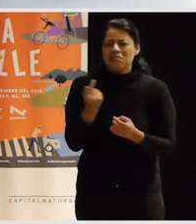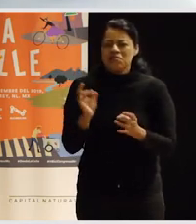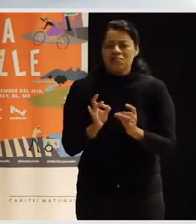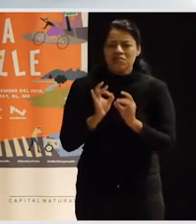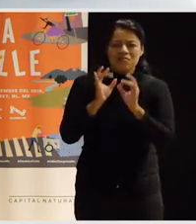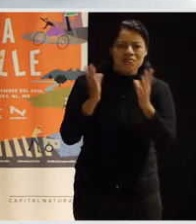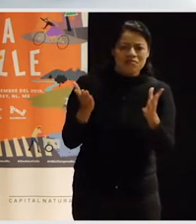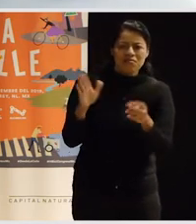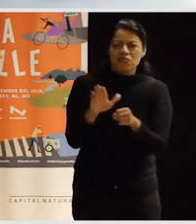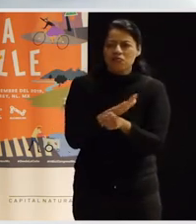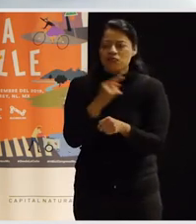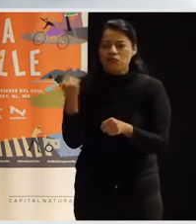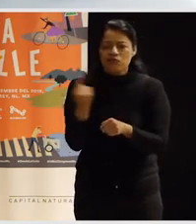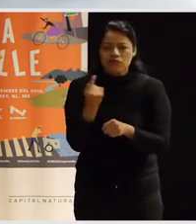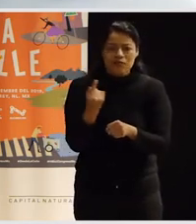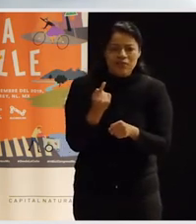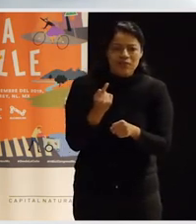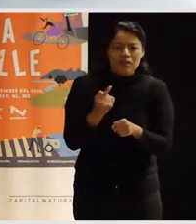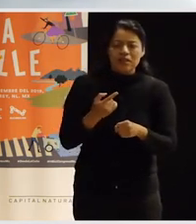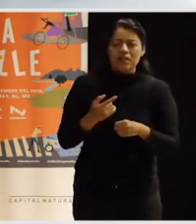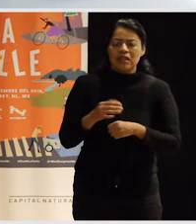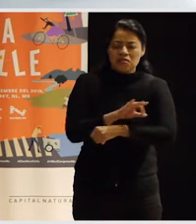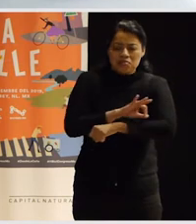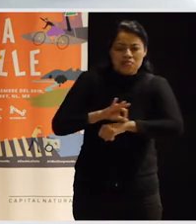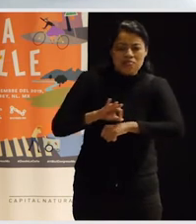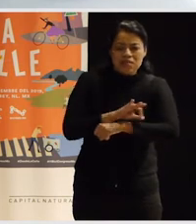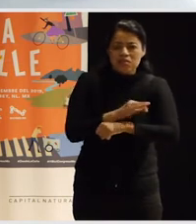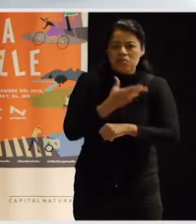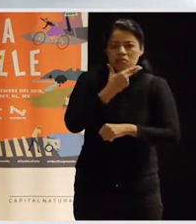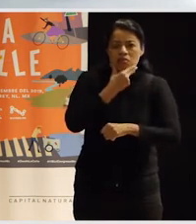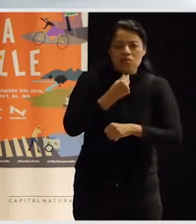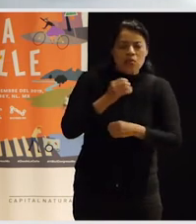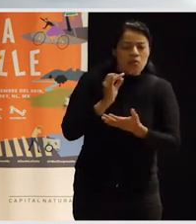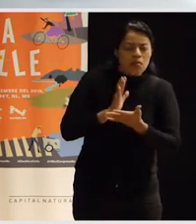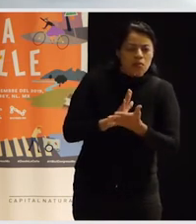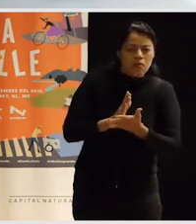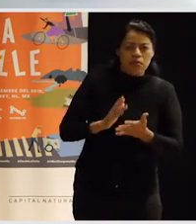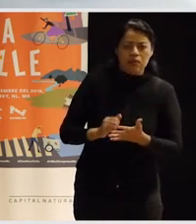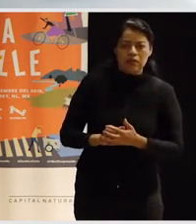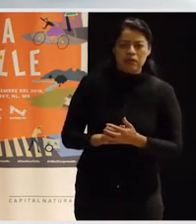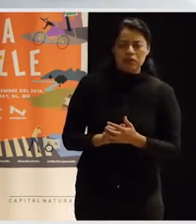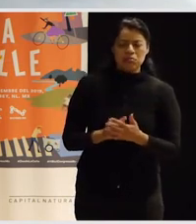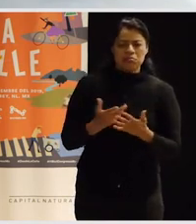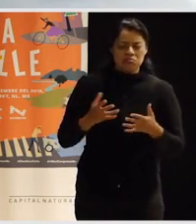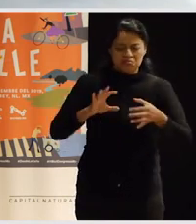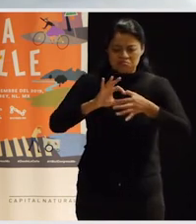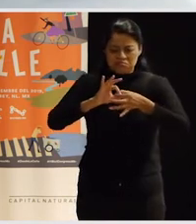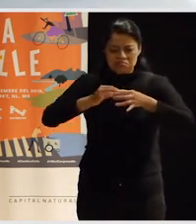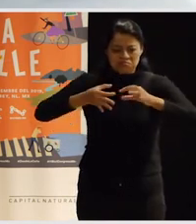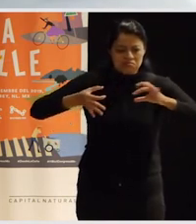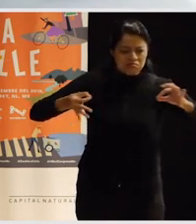o por qué el mundo de la arquitectura y el urbanismo se nos ofrecía como totalmente disociado o